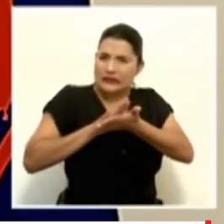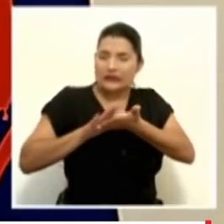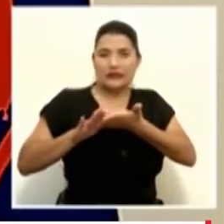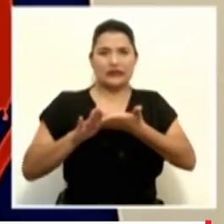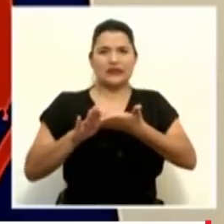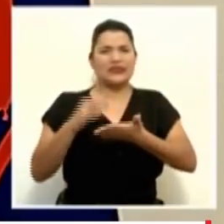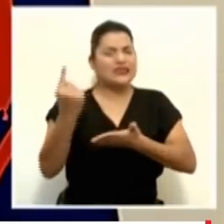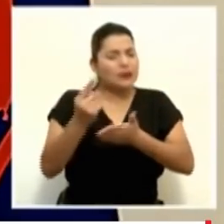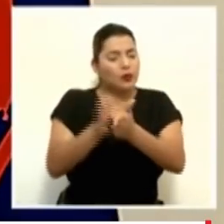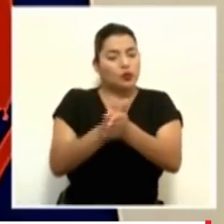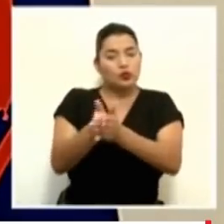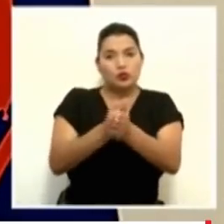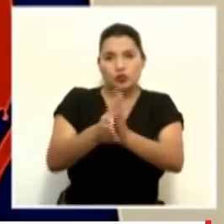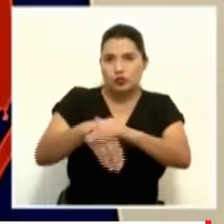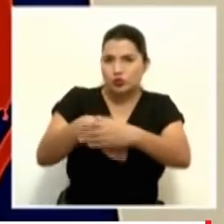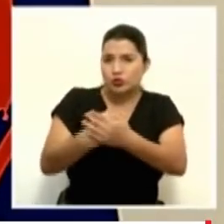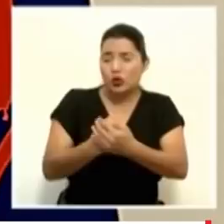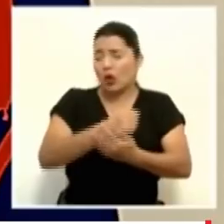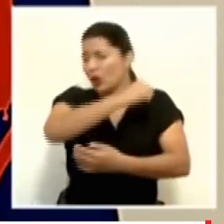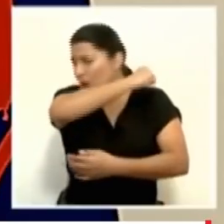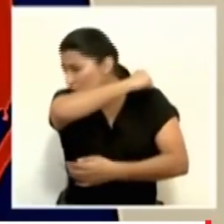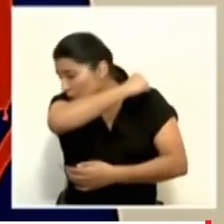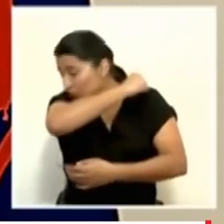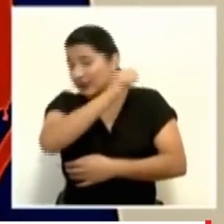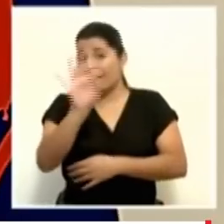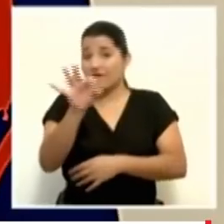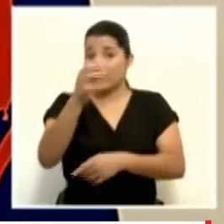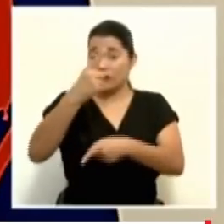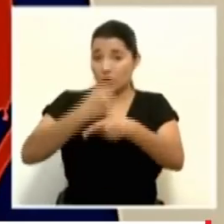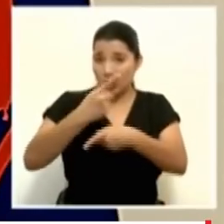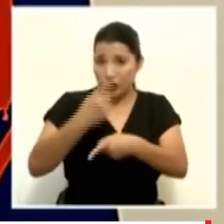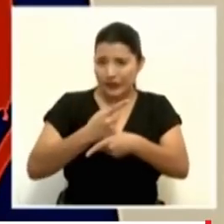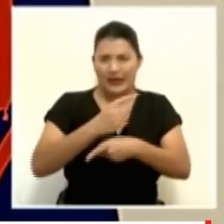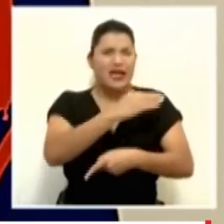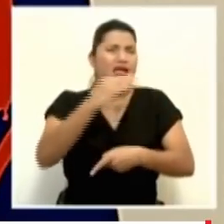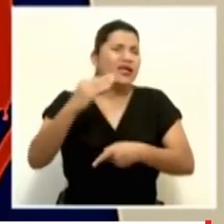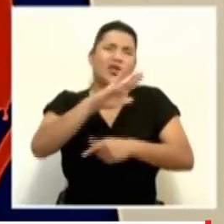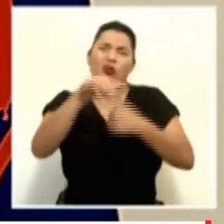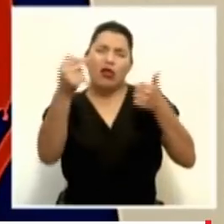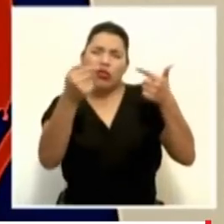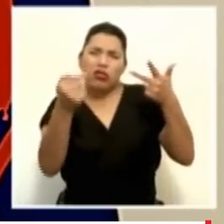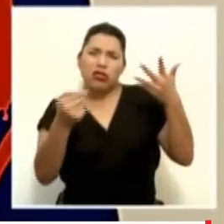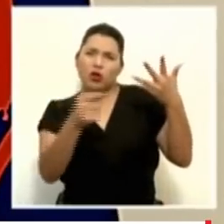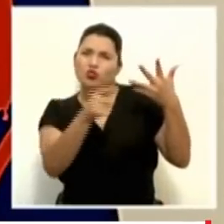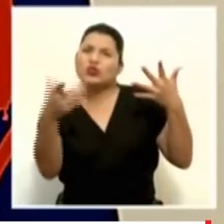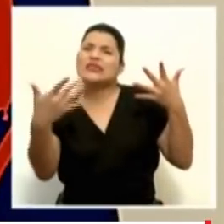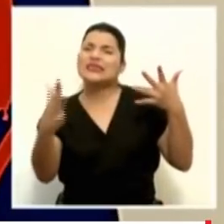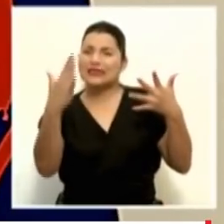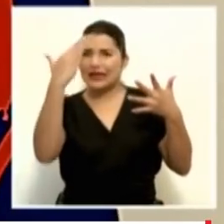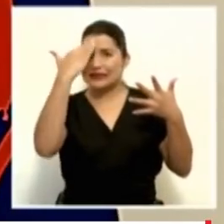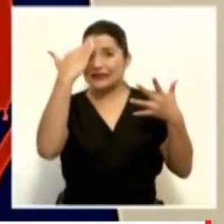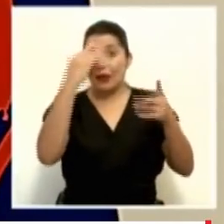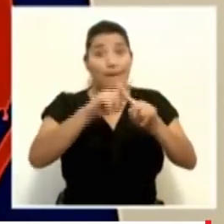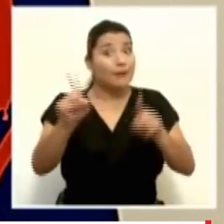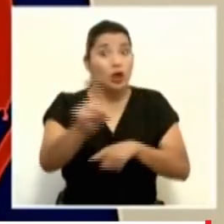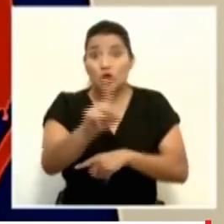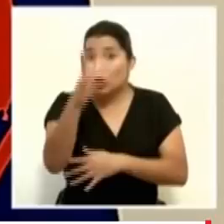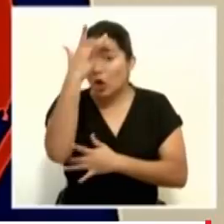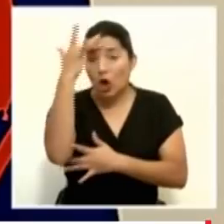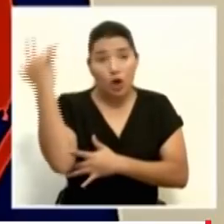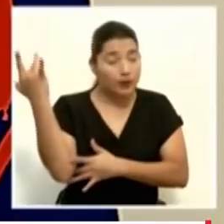el lavado de manos, tos y estornudos con el protocolo y todo lo que ya sabemos. Pero que no se nos olvide.